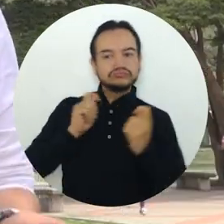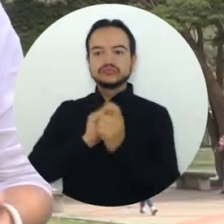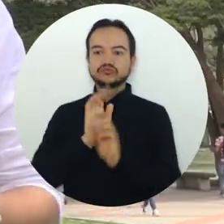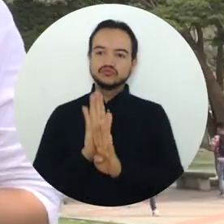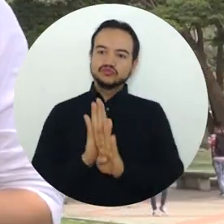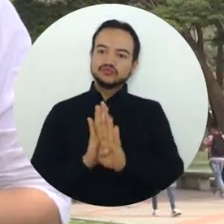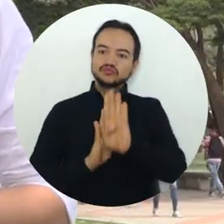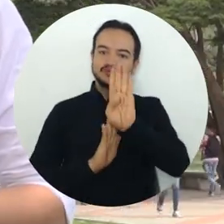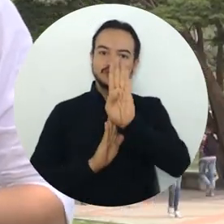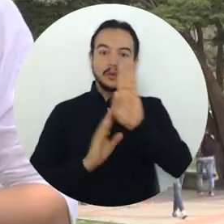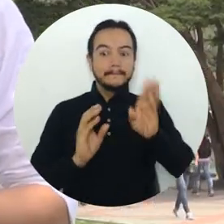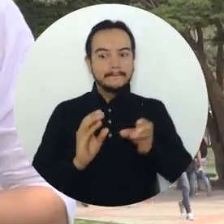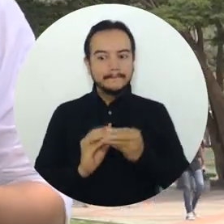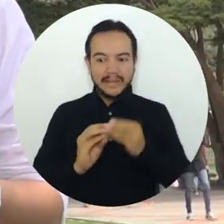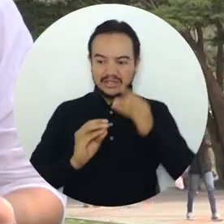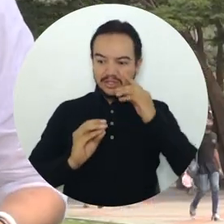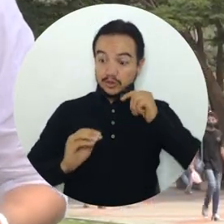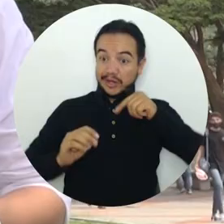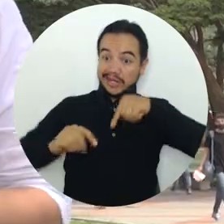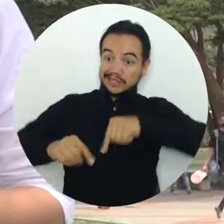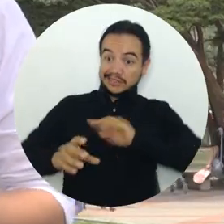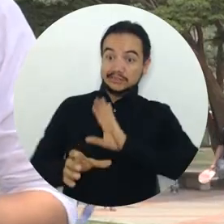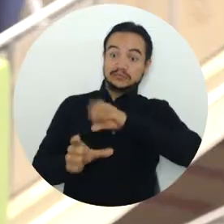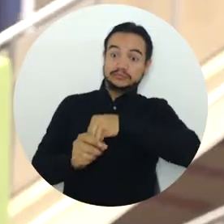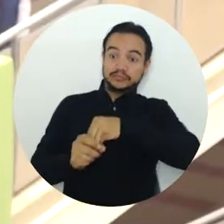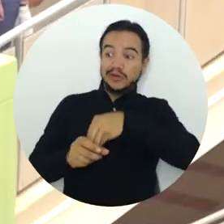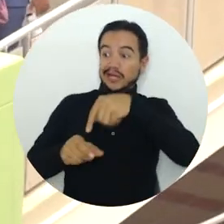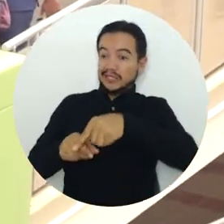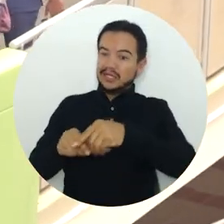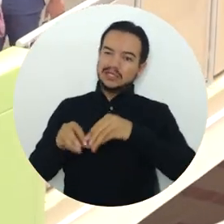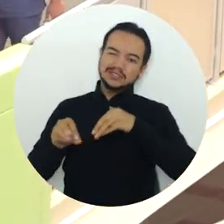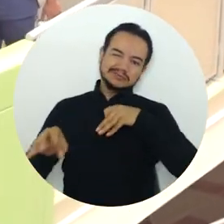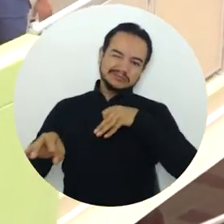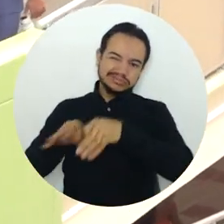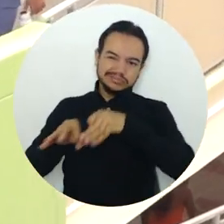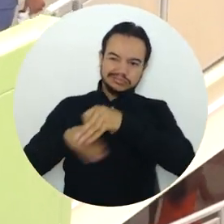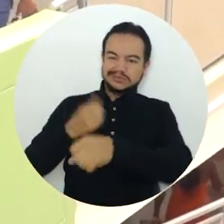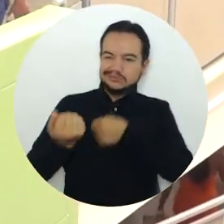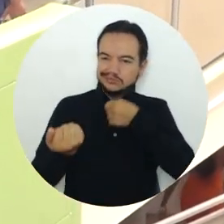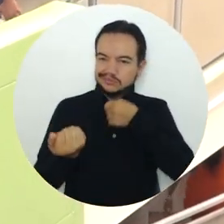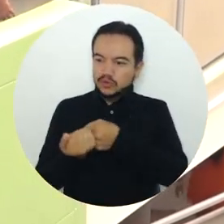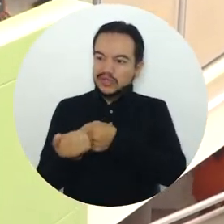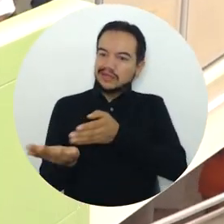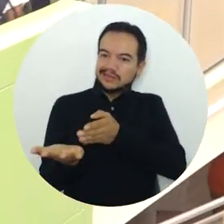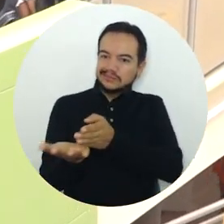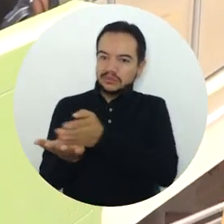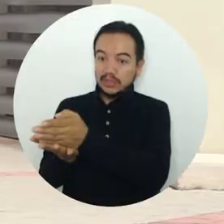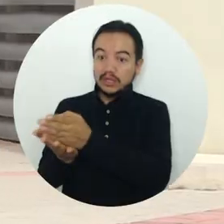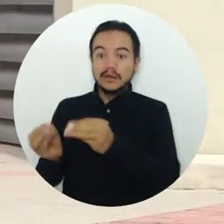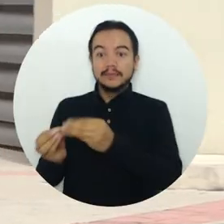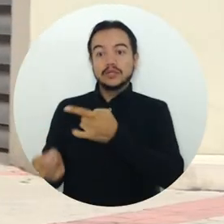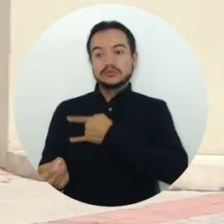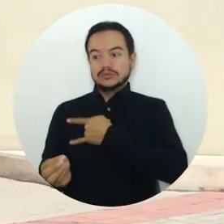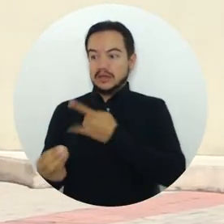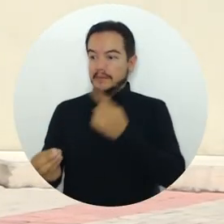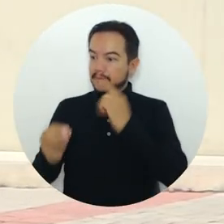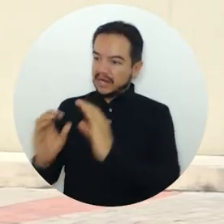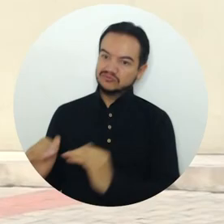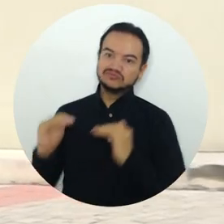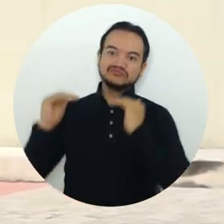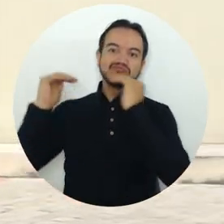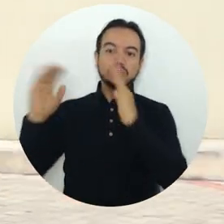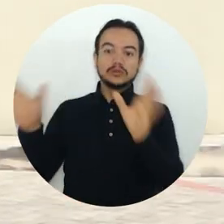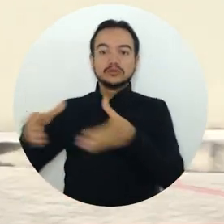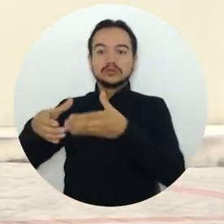aportar de manera significativa al programa de psicología y a la universidad en general en lo que tiene que ver con la consolidación de una planta docente